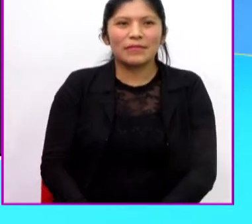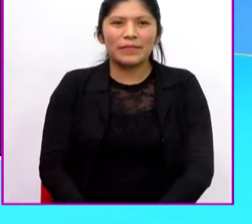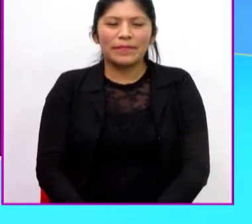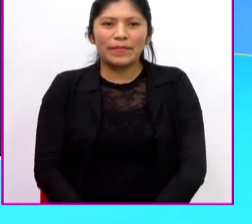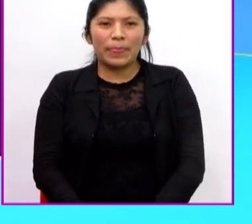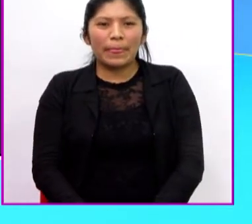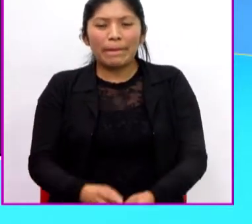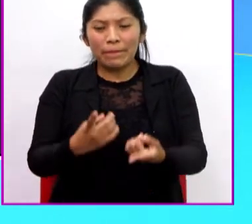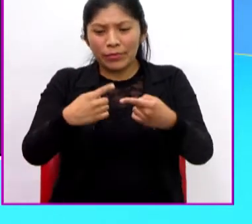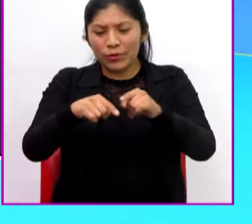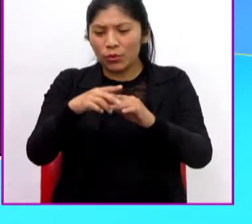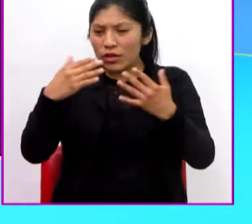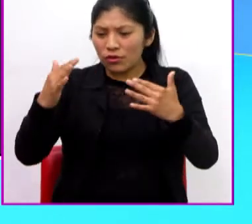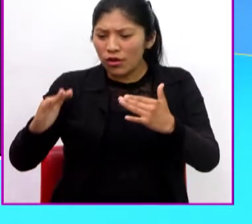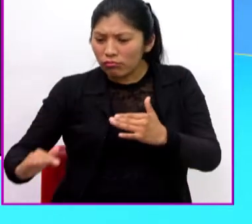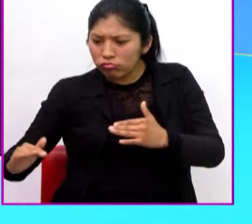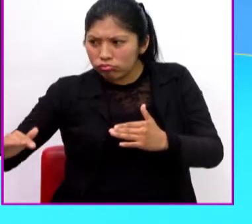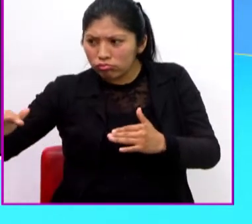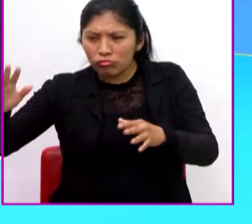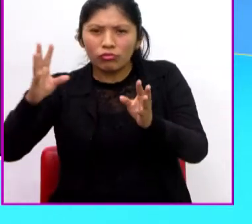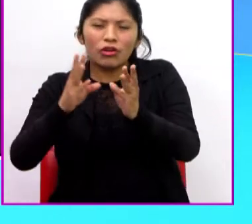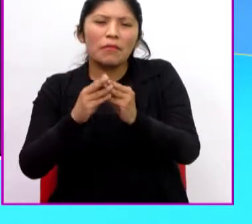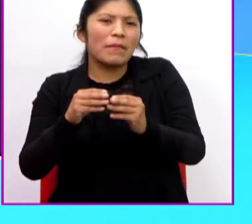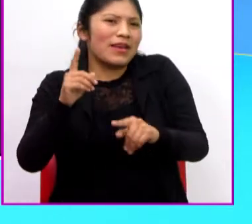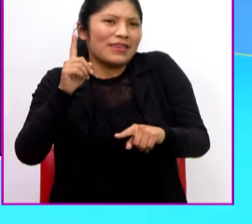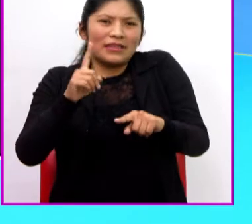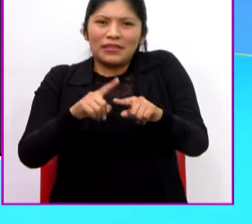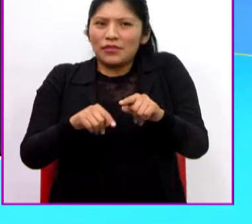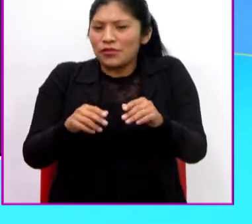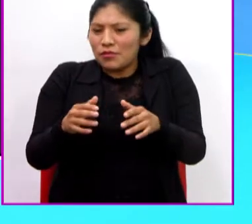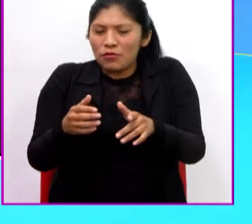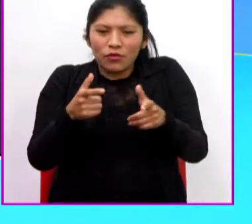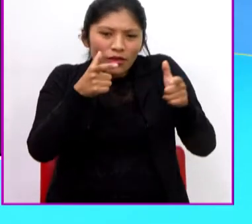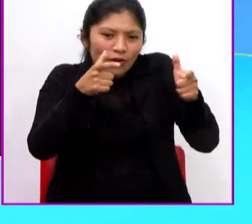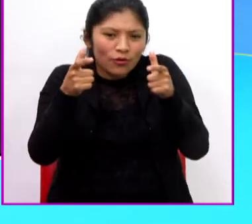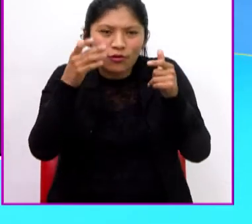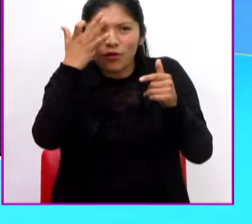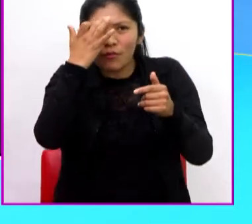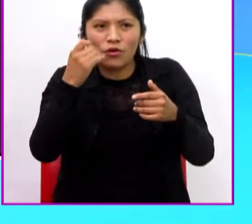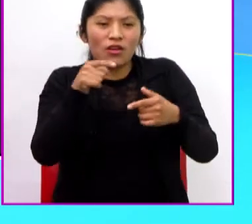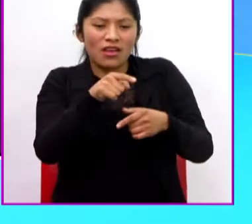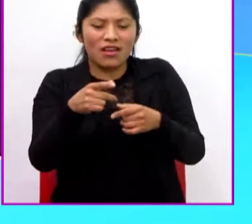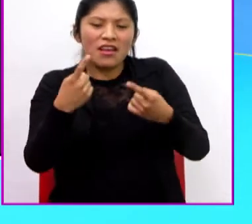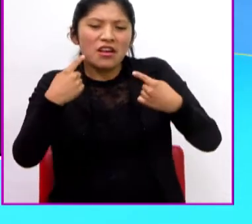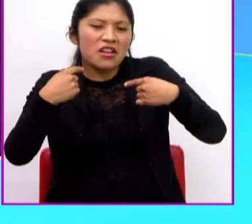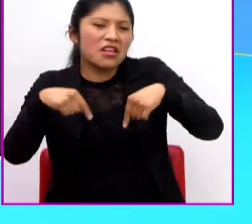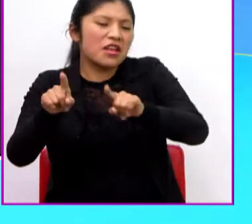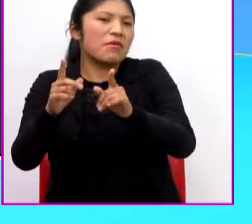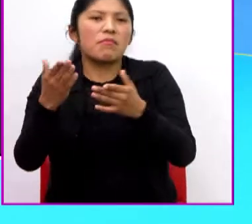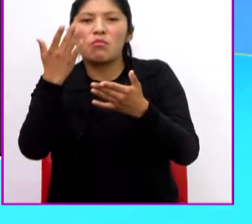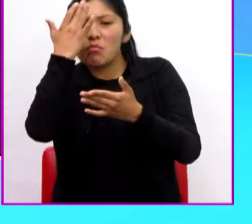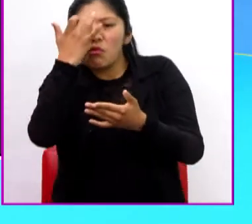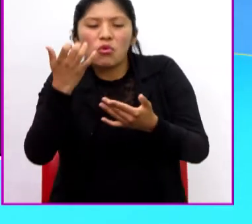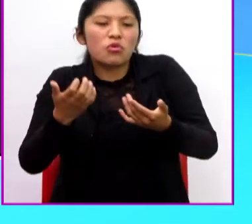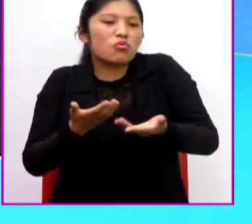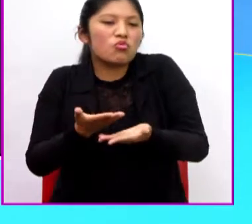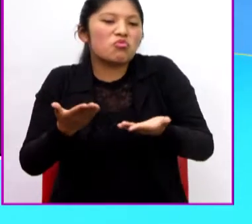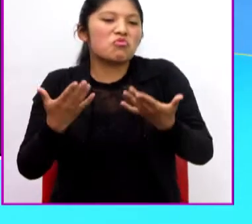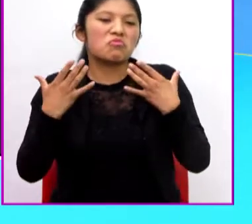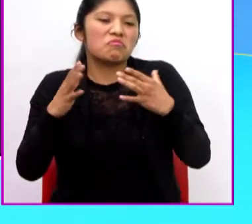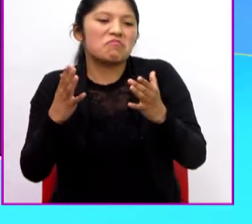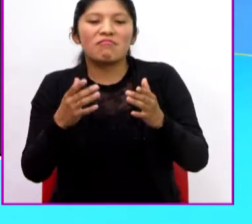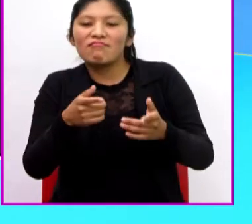Cuando creció se hizo más incontenible, al punto que pasaba por donde le apetecía, llegando a veces a las pampas